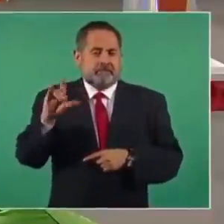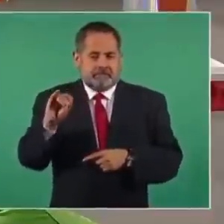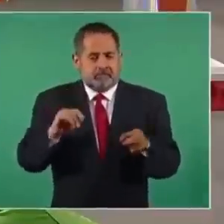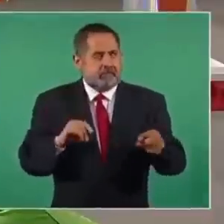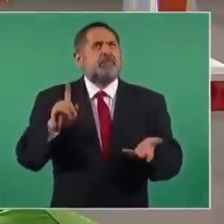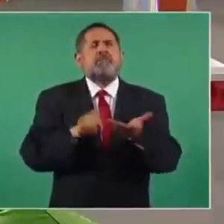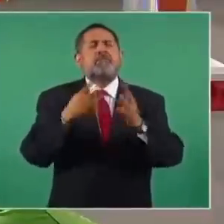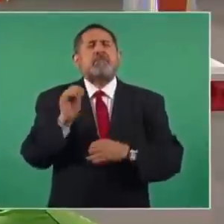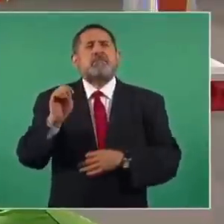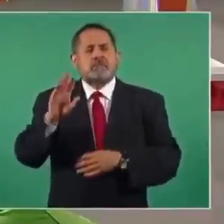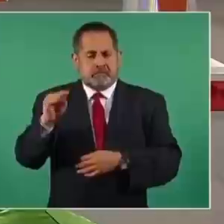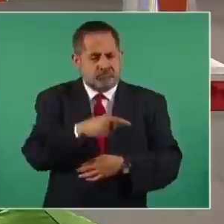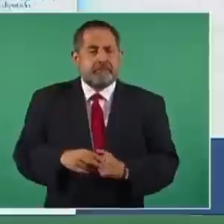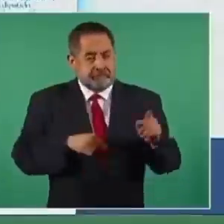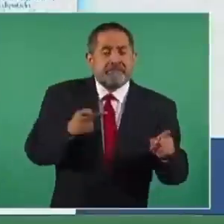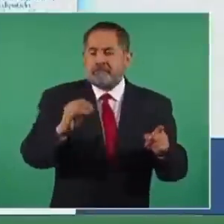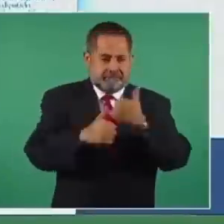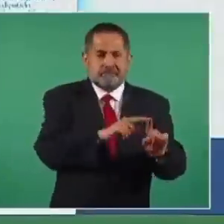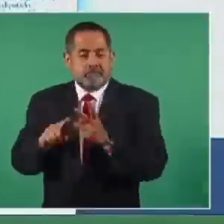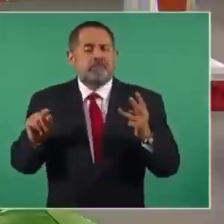Esto en 1994.